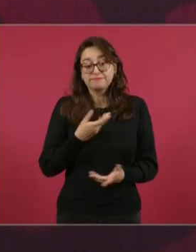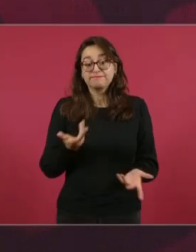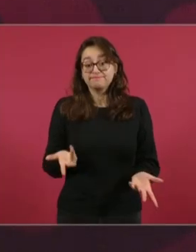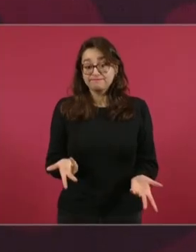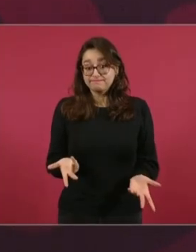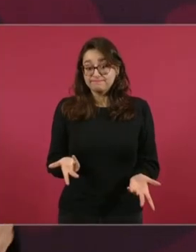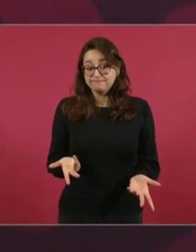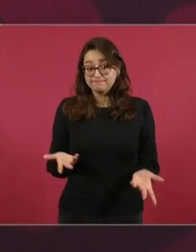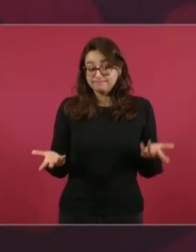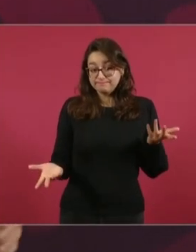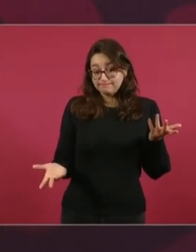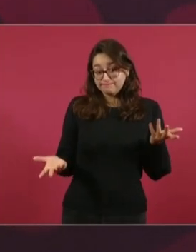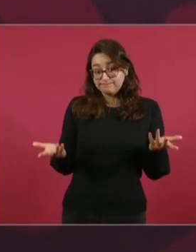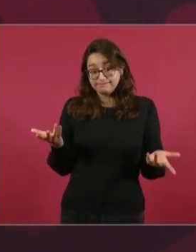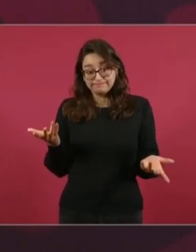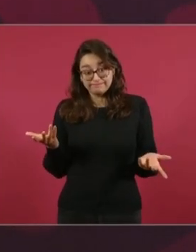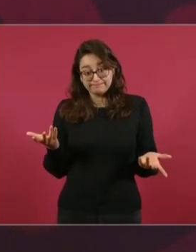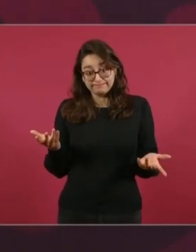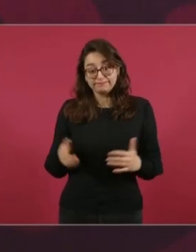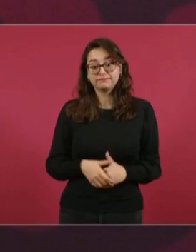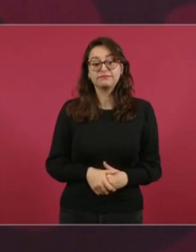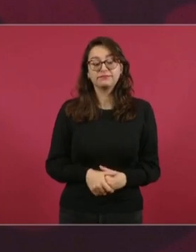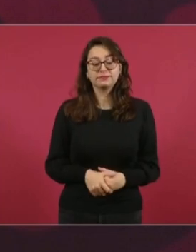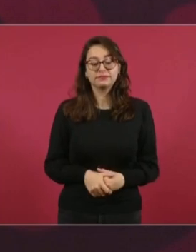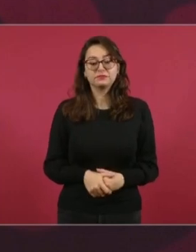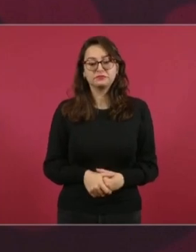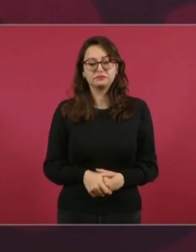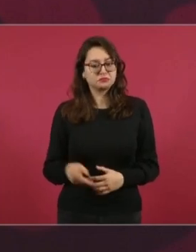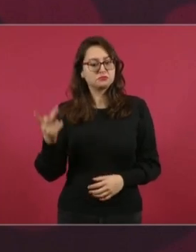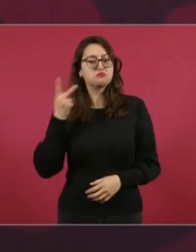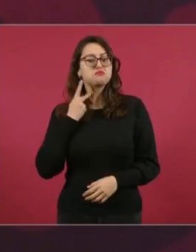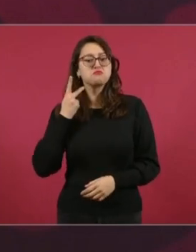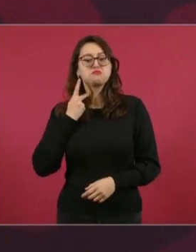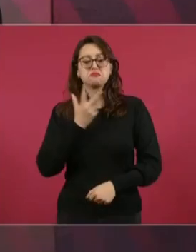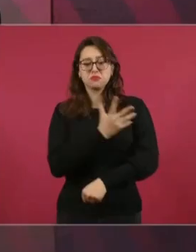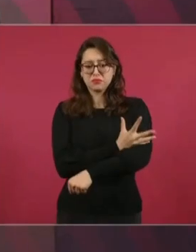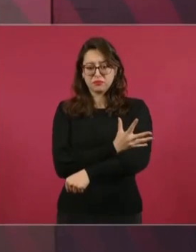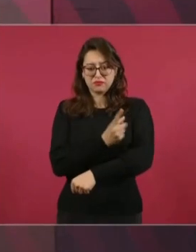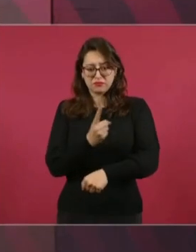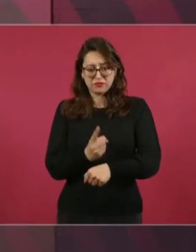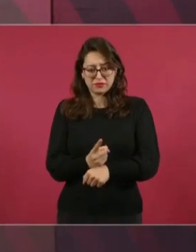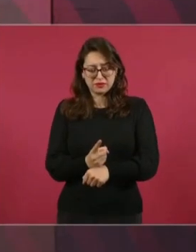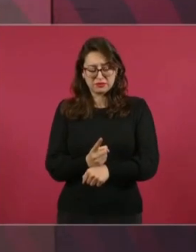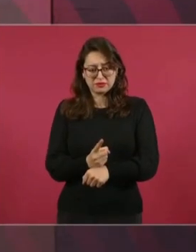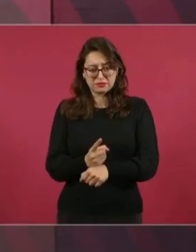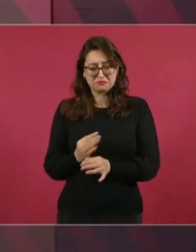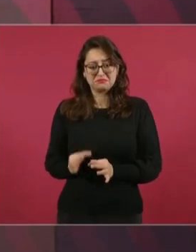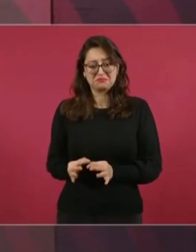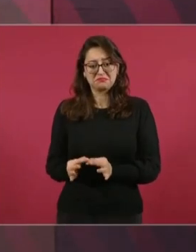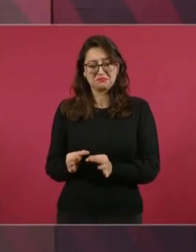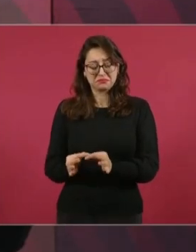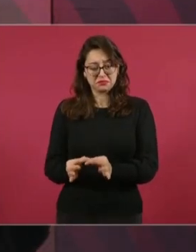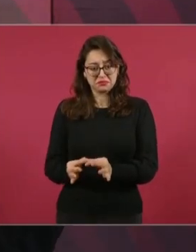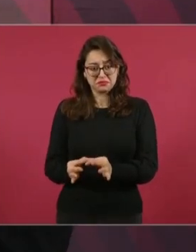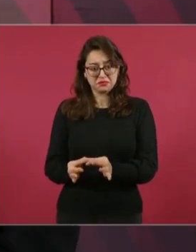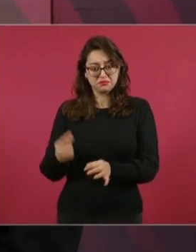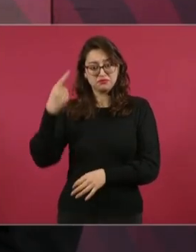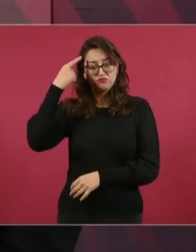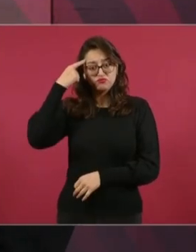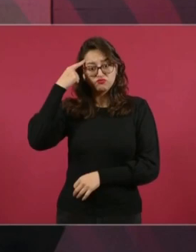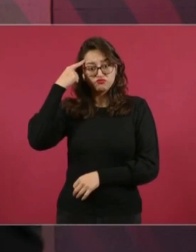Pero cuando hay honestidad, hay congruencia